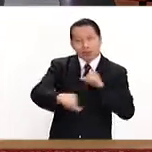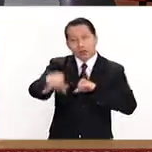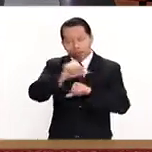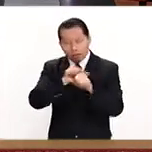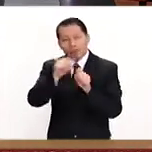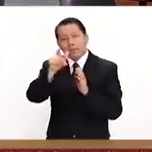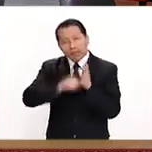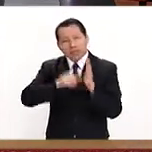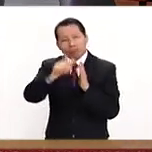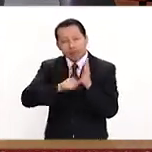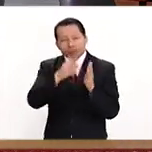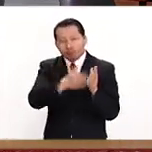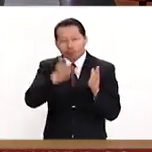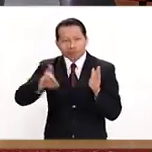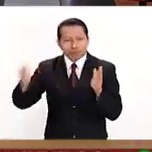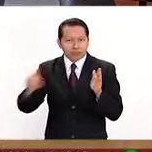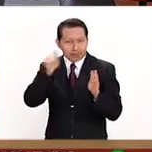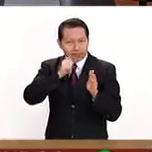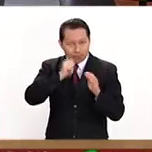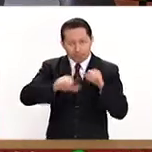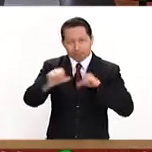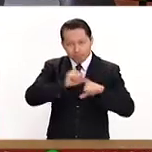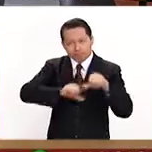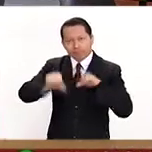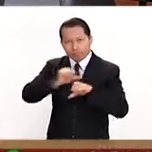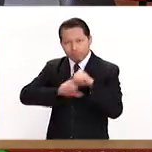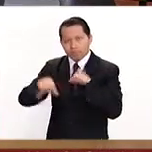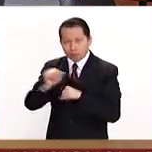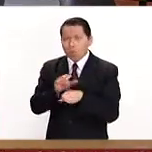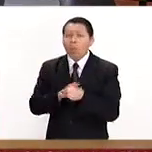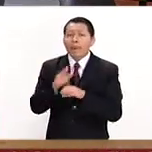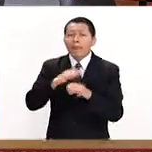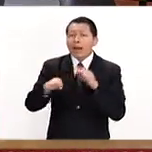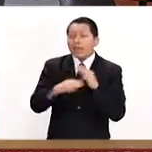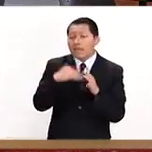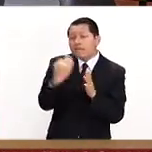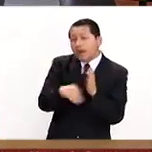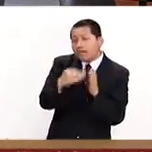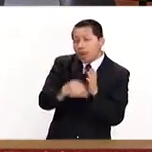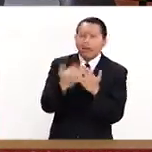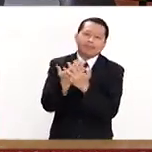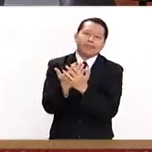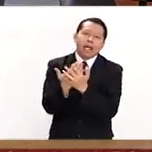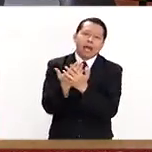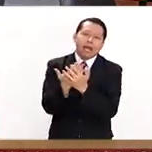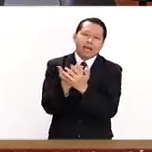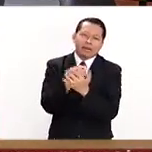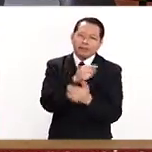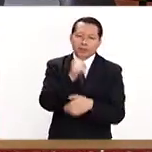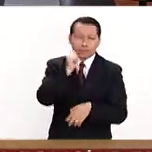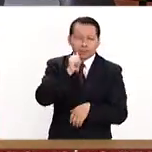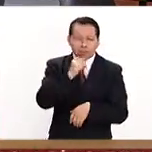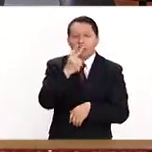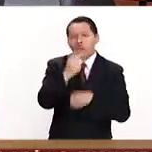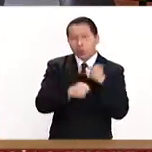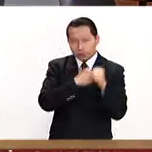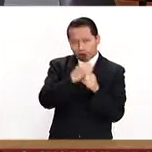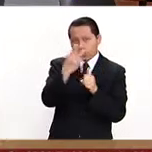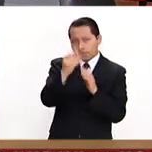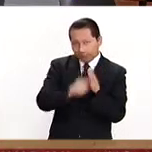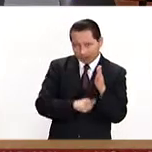toquen las materias que tienen pendientes para poderlas cursar. Y en ese periodo de dos años, tres meses, concluyen su